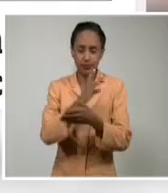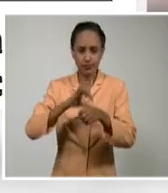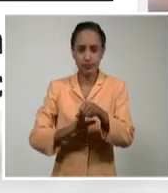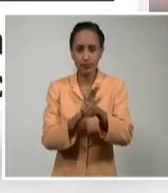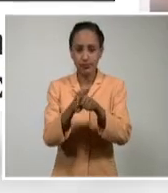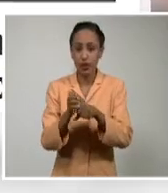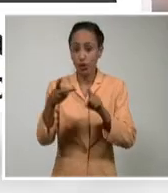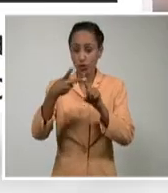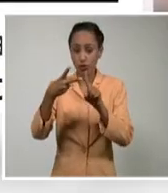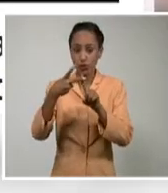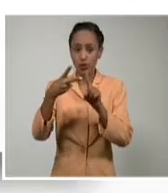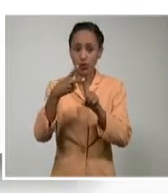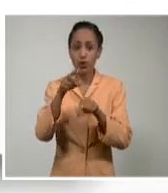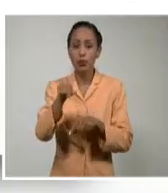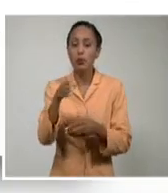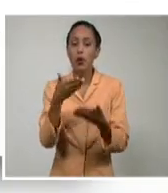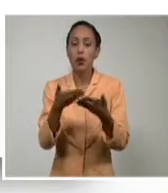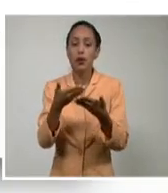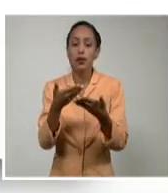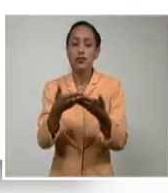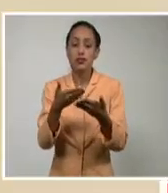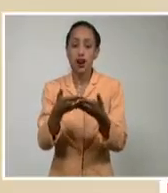se encuentran en ensayos de fase 3.